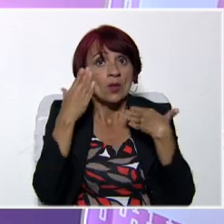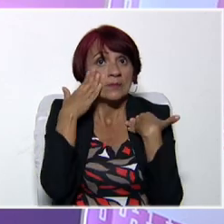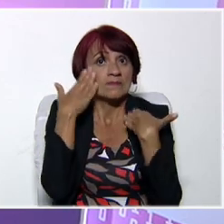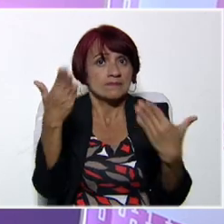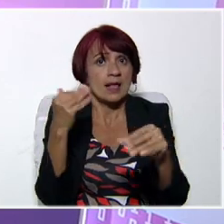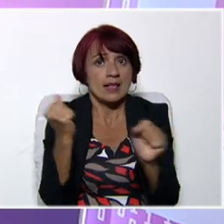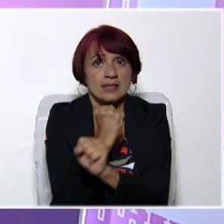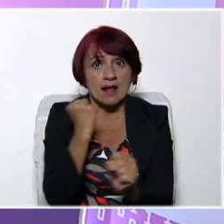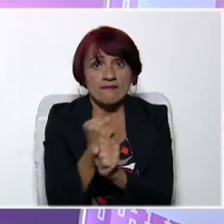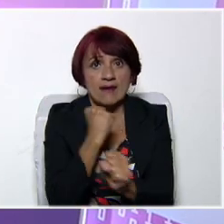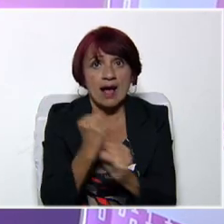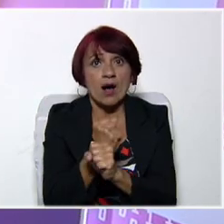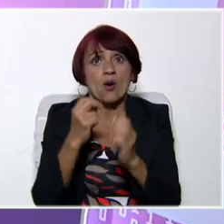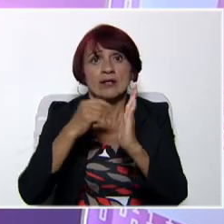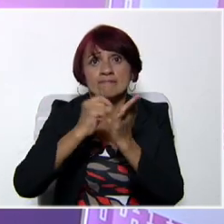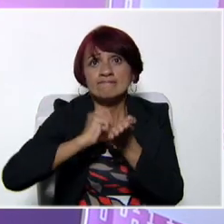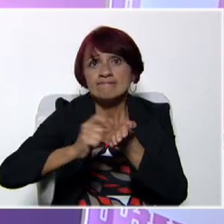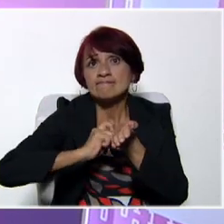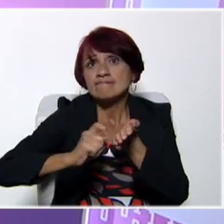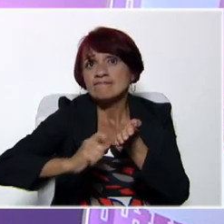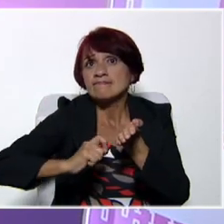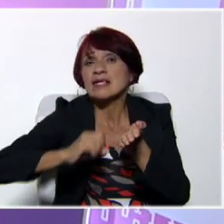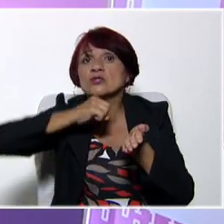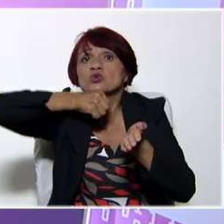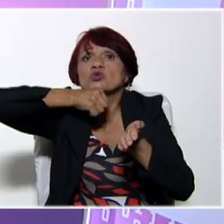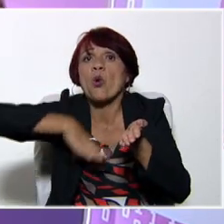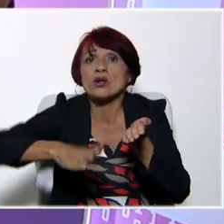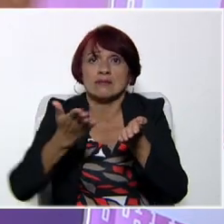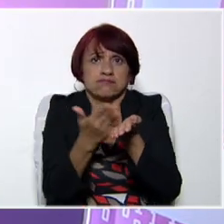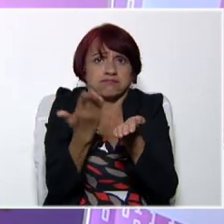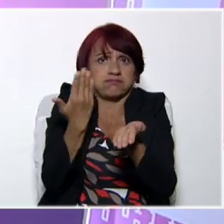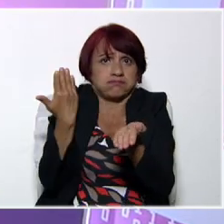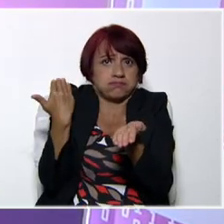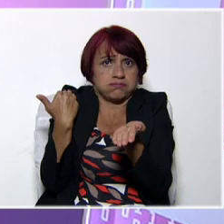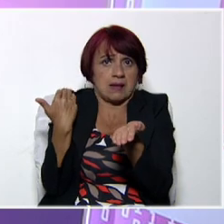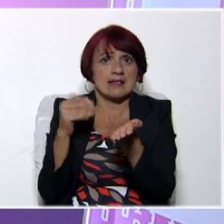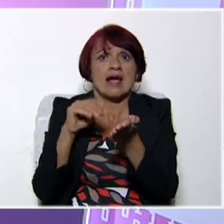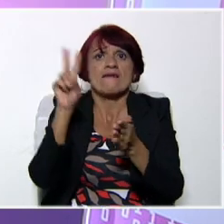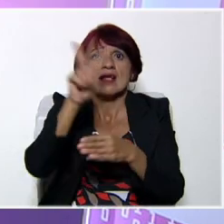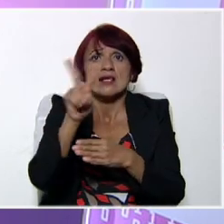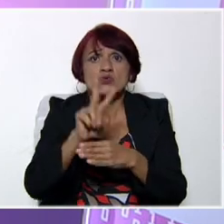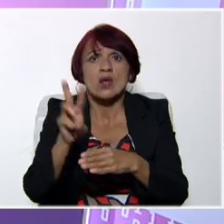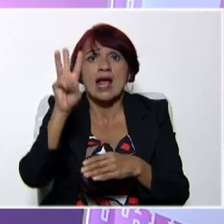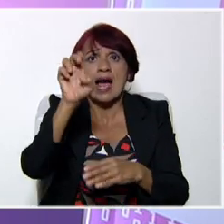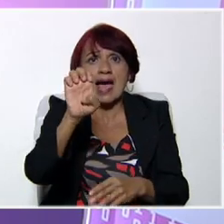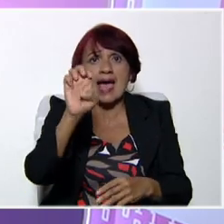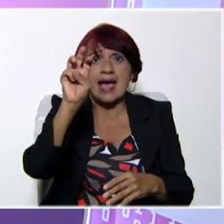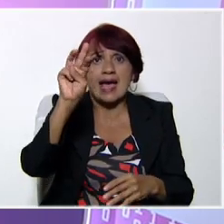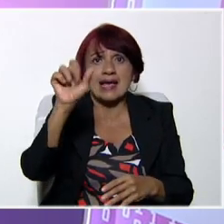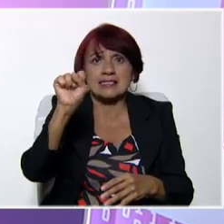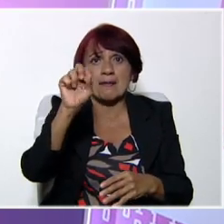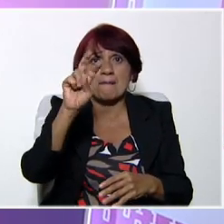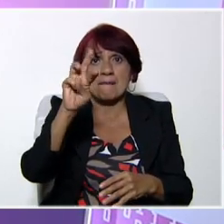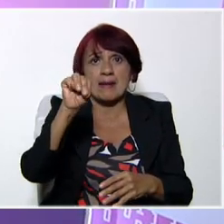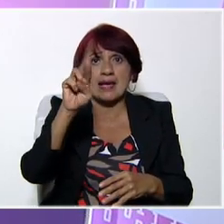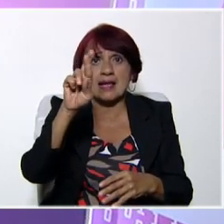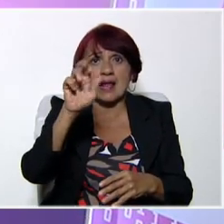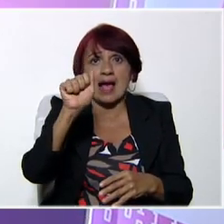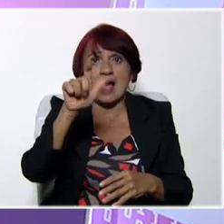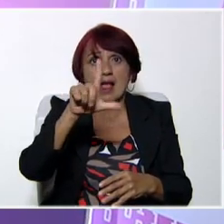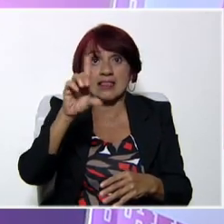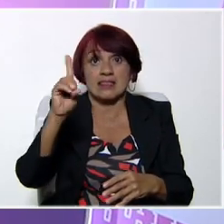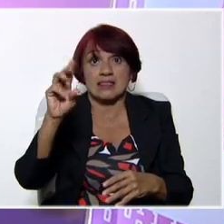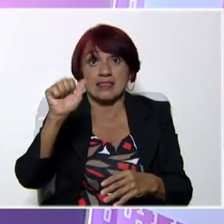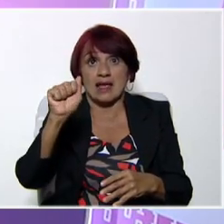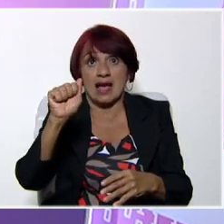el trabajo de dos escritoras contemporáneas en Venezuela. Se trata de Esmeralda Torres y Laura Antillano, quienes han sido